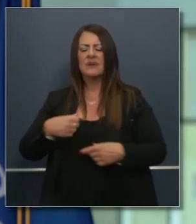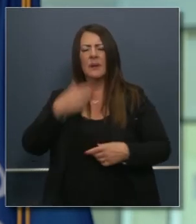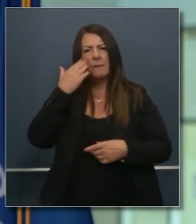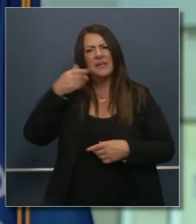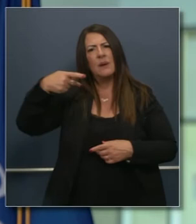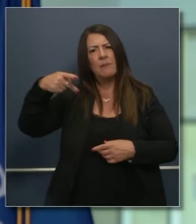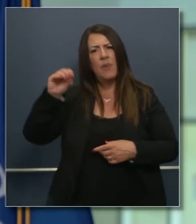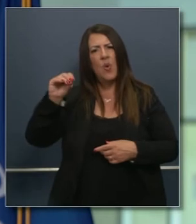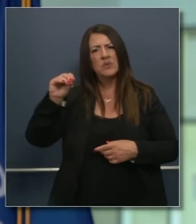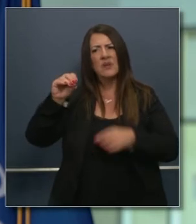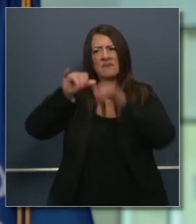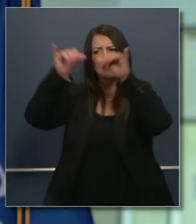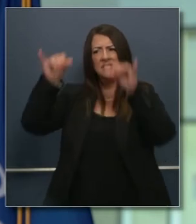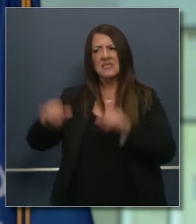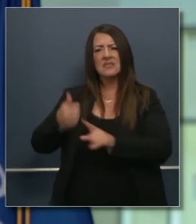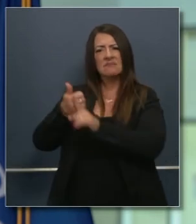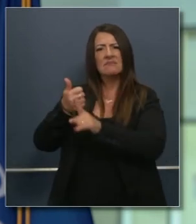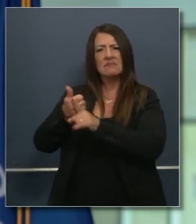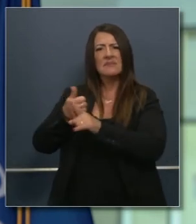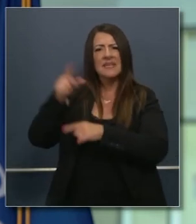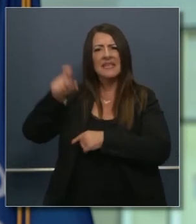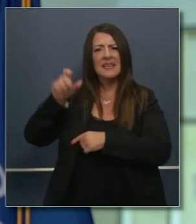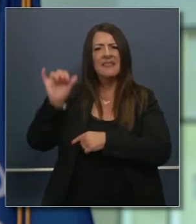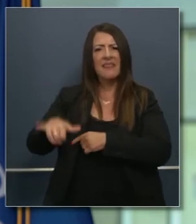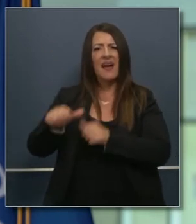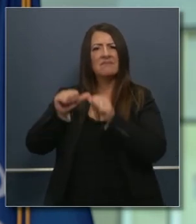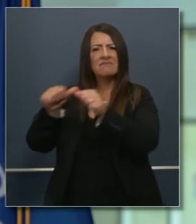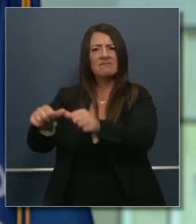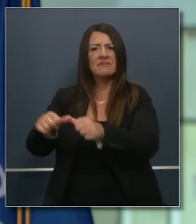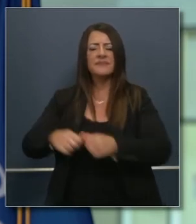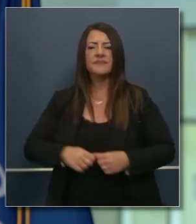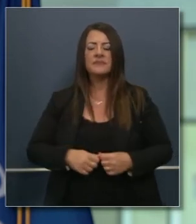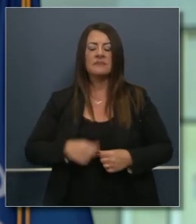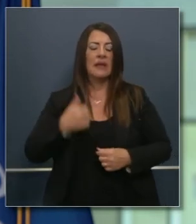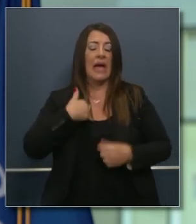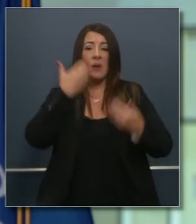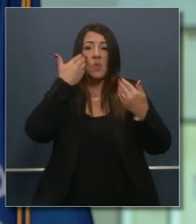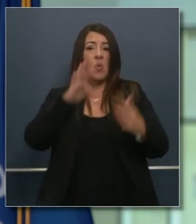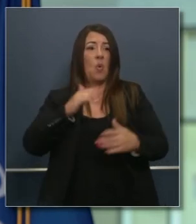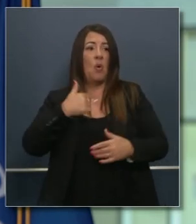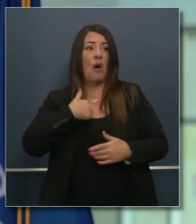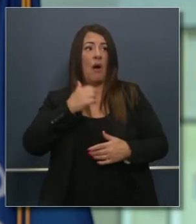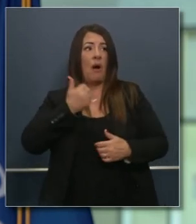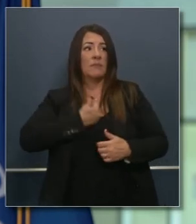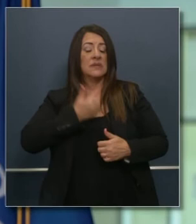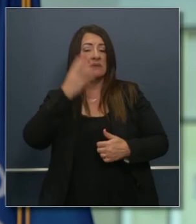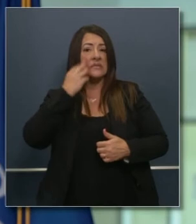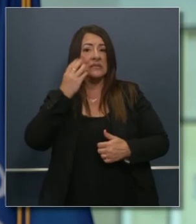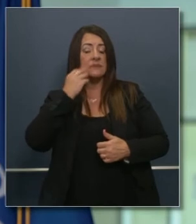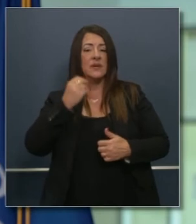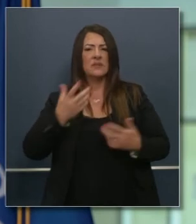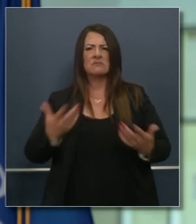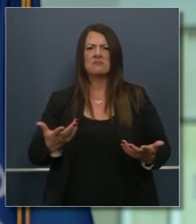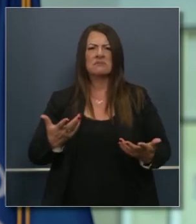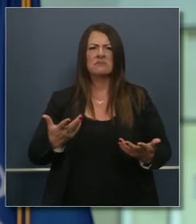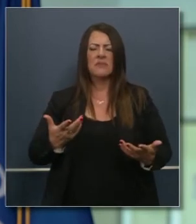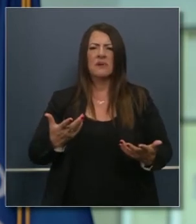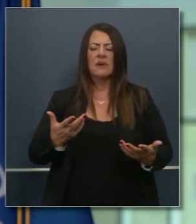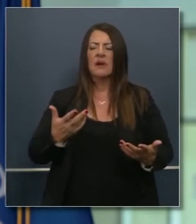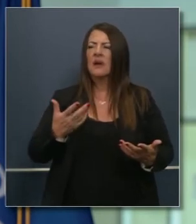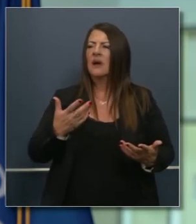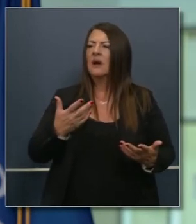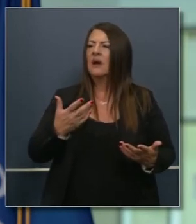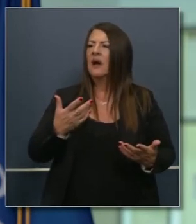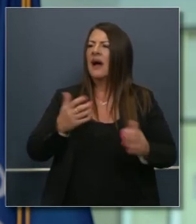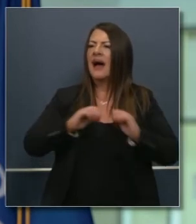impacto mayor por los problemas que hay en el sistema postal yo en mi vida no lo he vivido creo que ninguno de nosotros lo ha vivido que